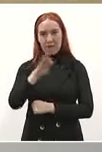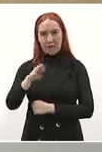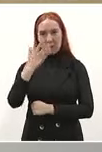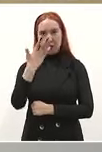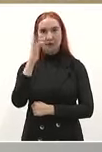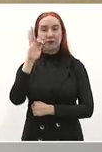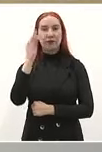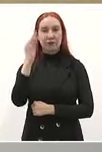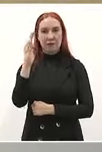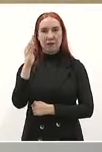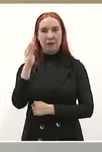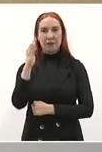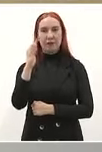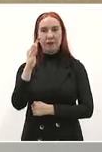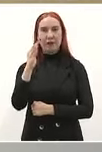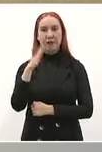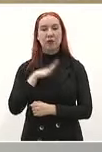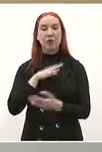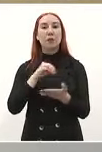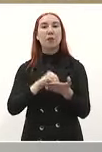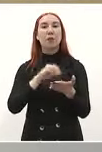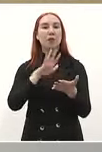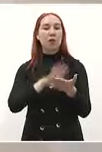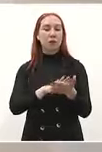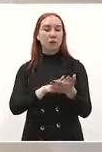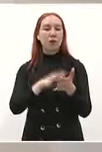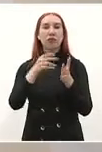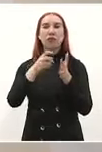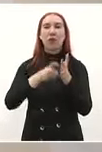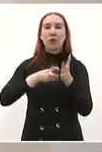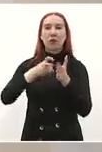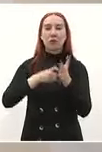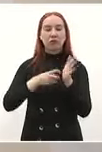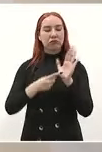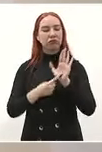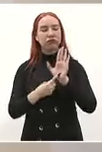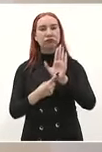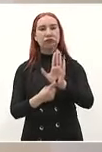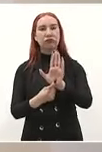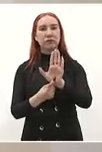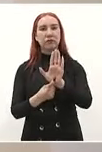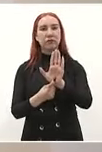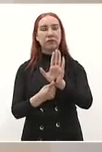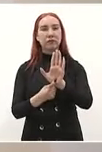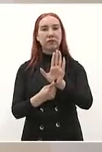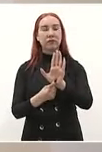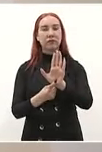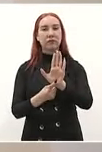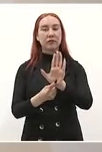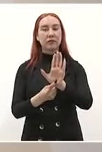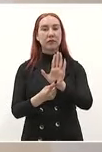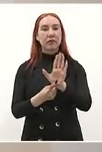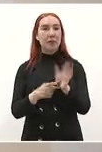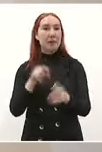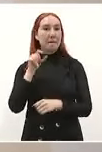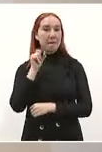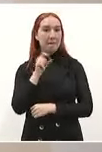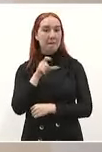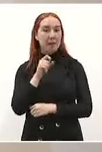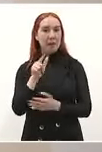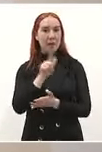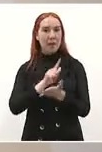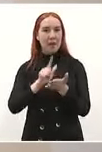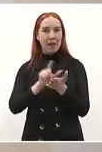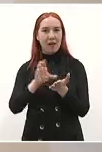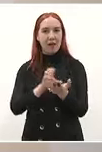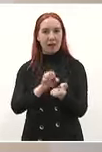voy a presentar algunas modificaciones porque se dice en la constitución ya fue una reforma